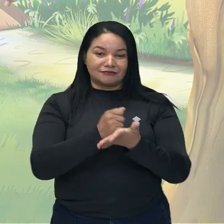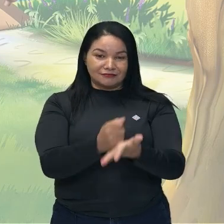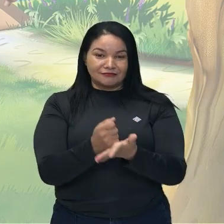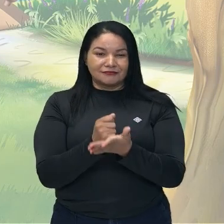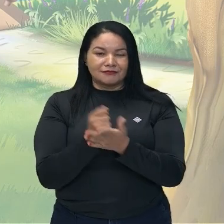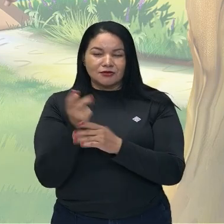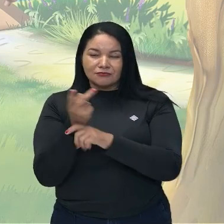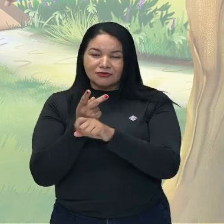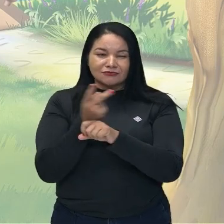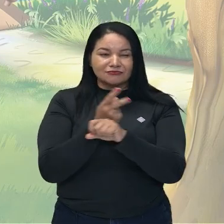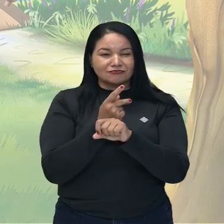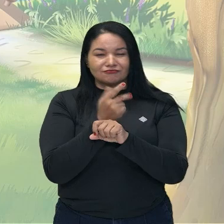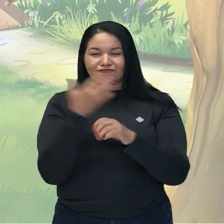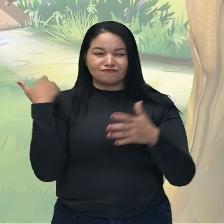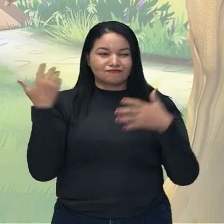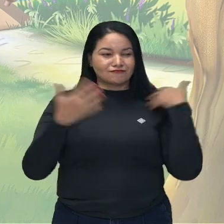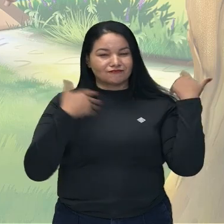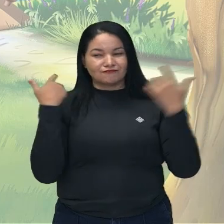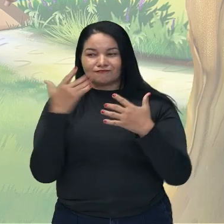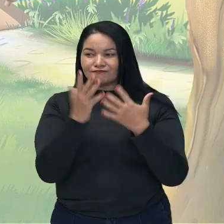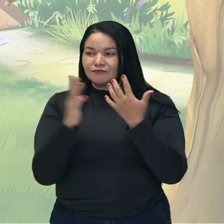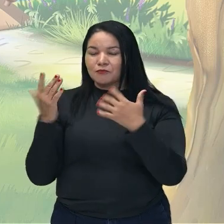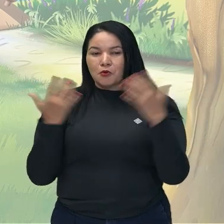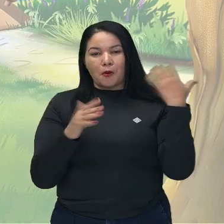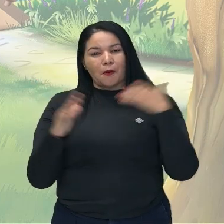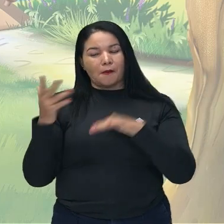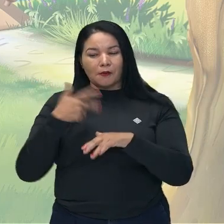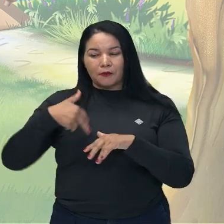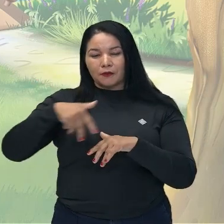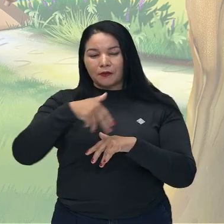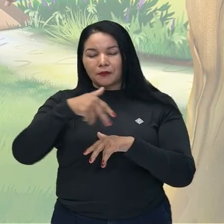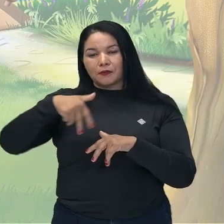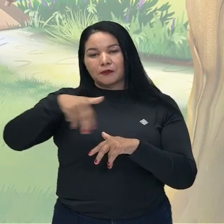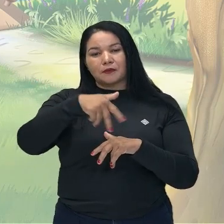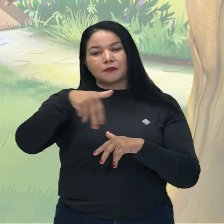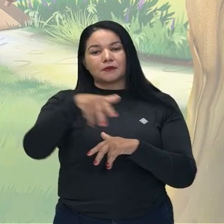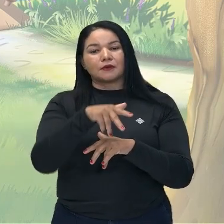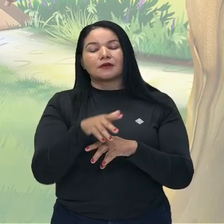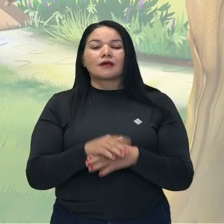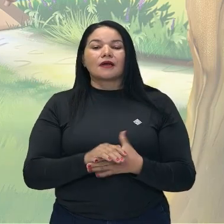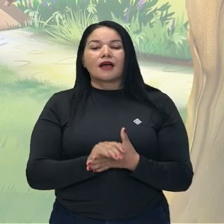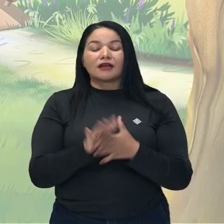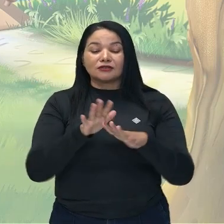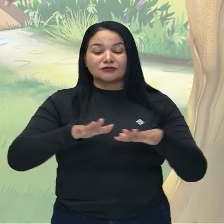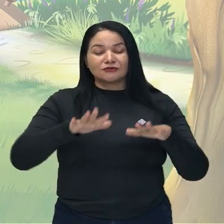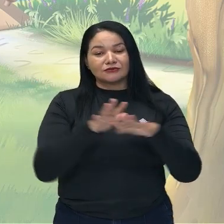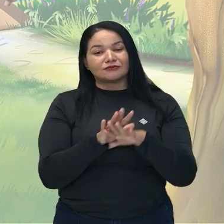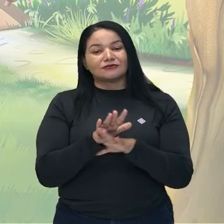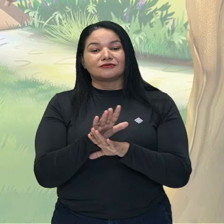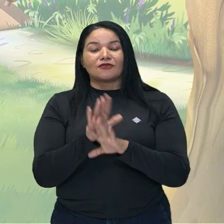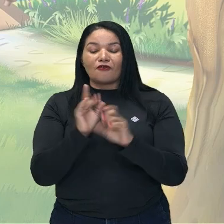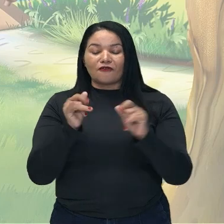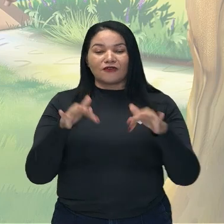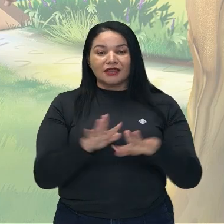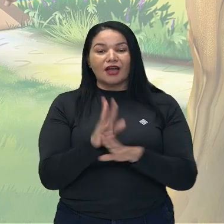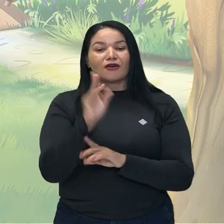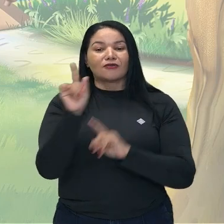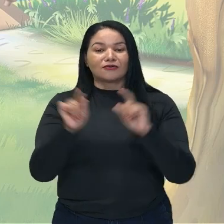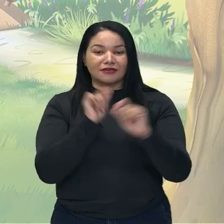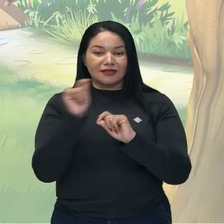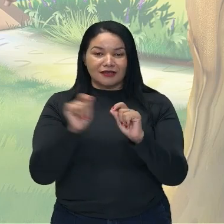Entonces, ella pasea por los espacios de nuestra historia narrativa. Y todo va a culminar en lo que? La